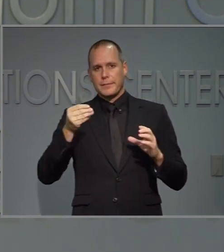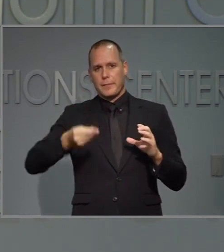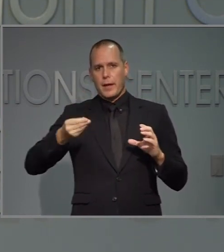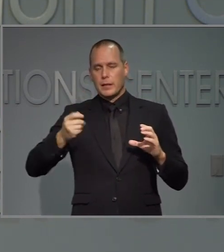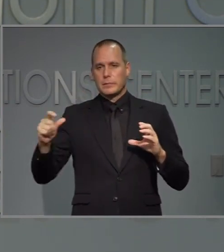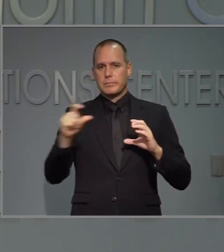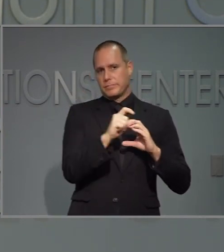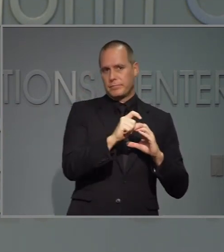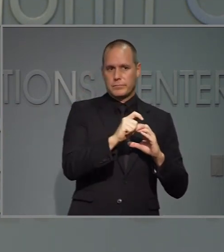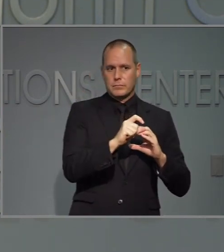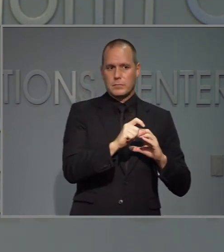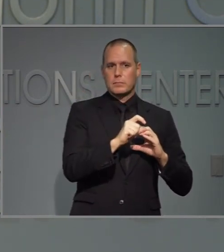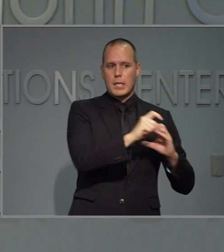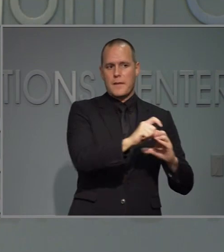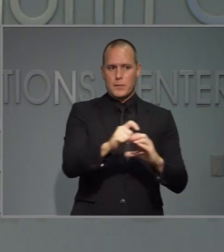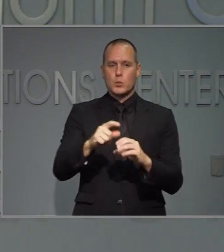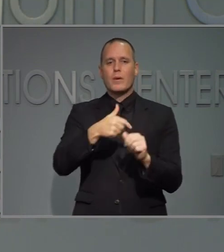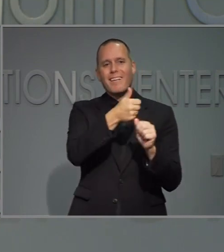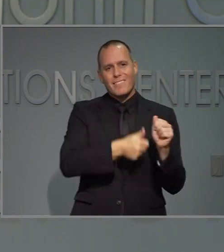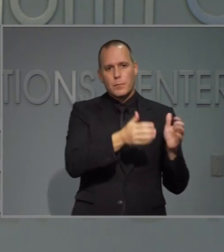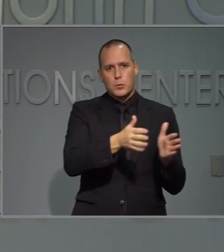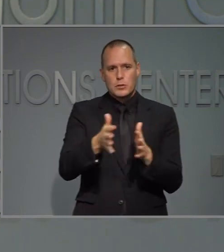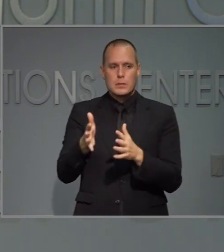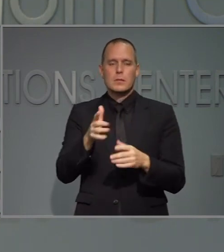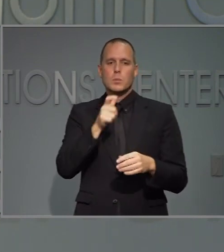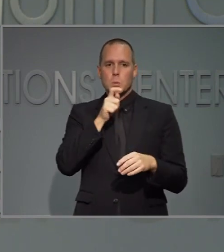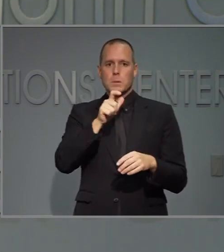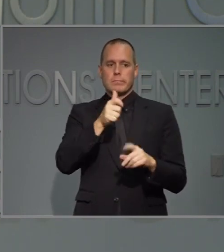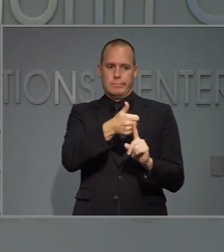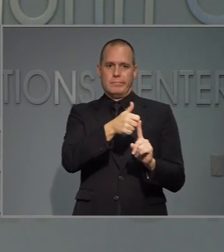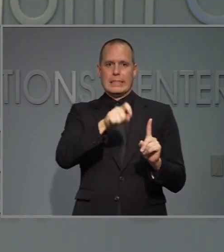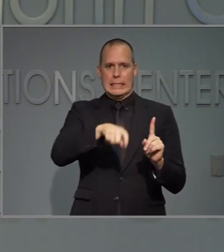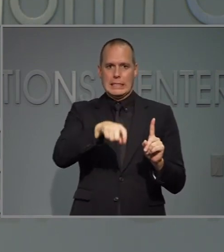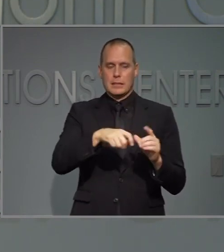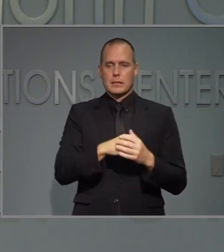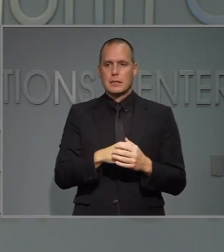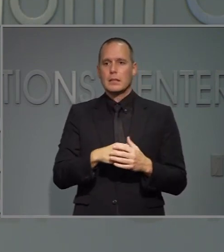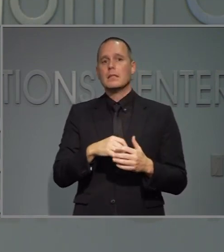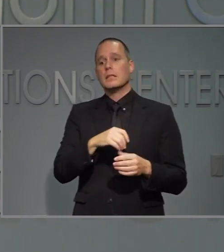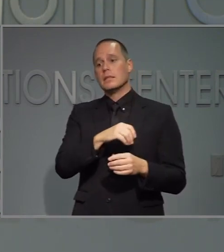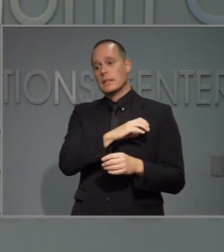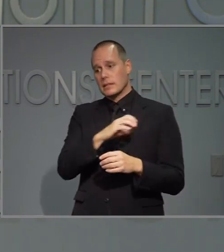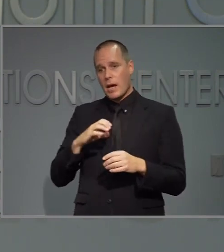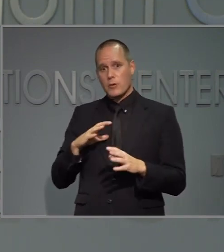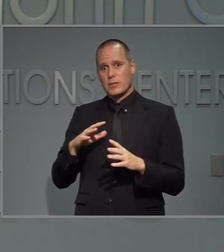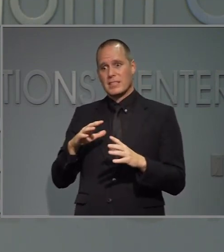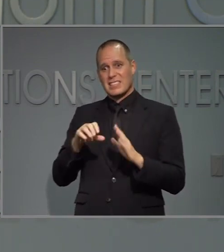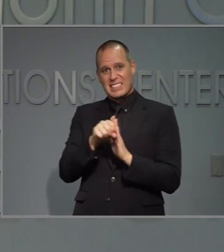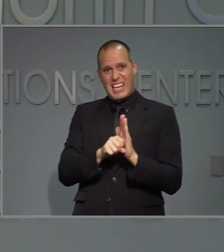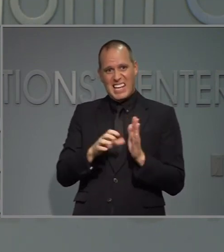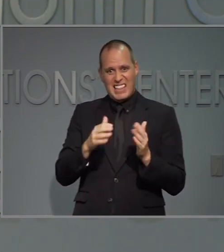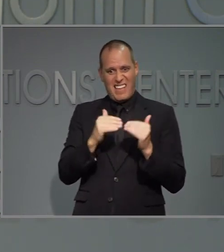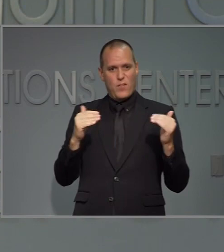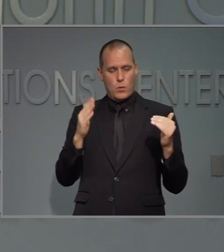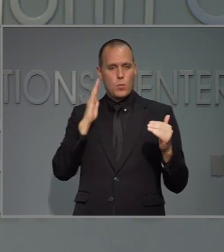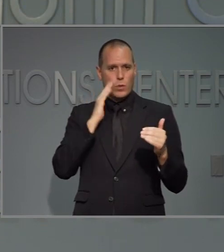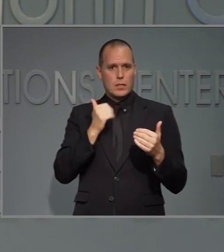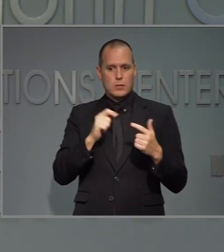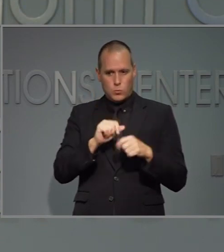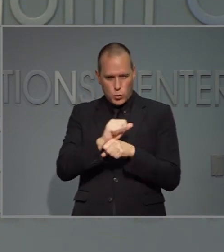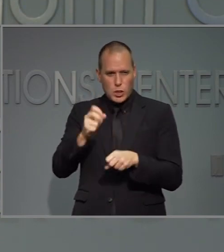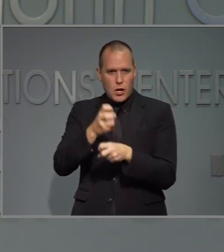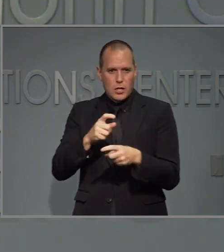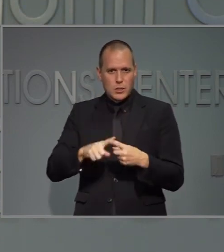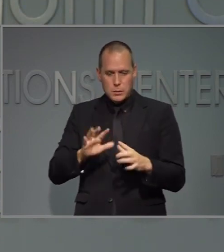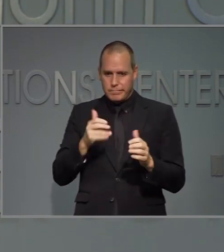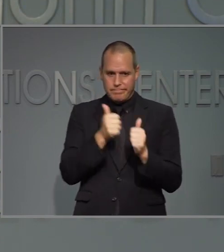de acuerdo del fondo estatal. Nuestro personal va a trabajar lo más que se pueda para poder darle este dinero a las